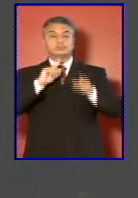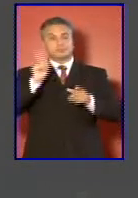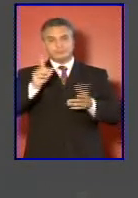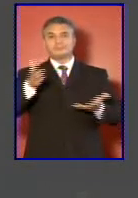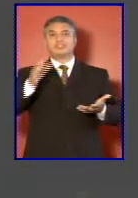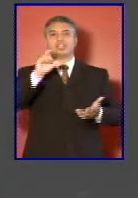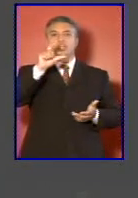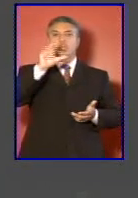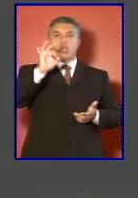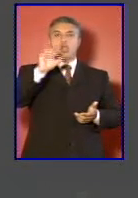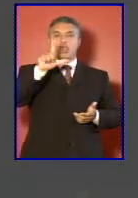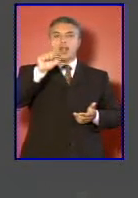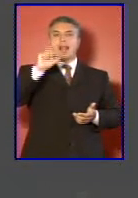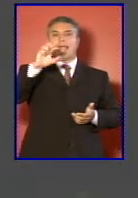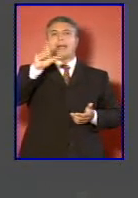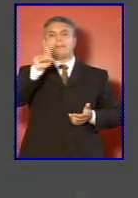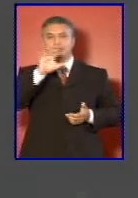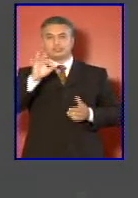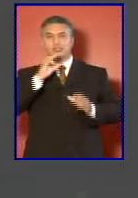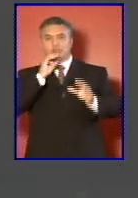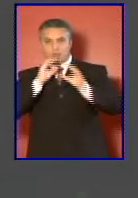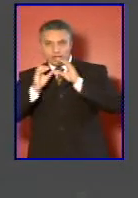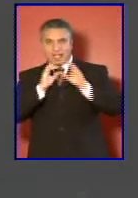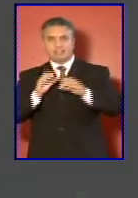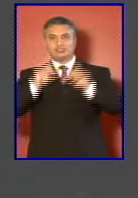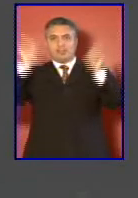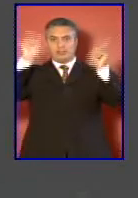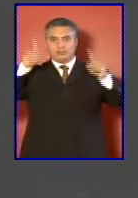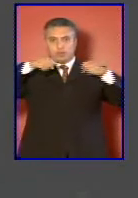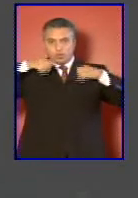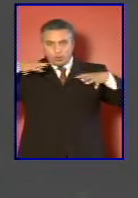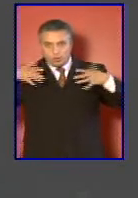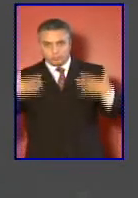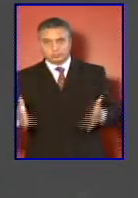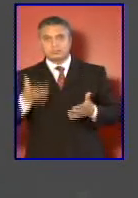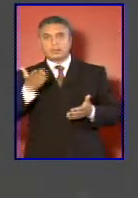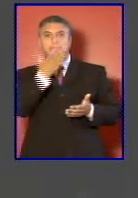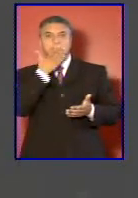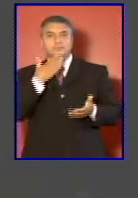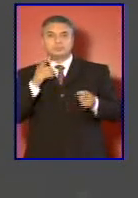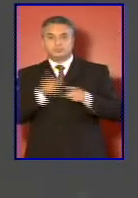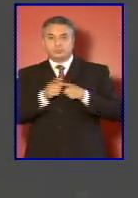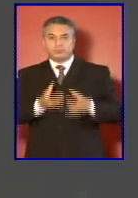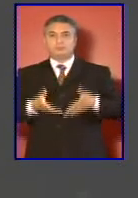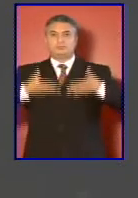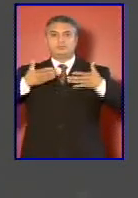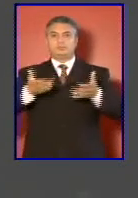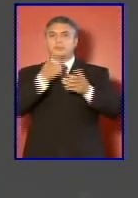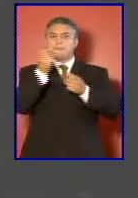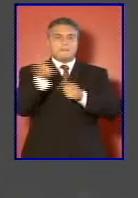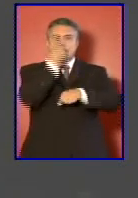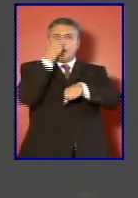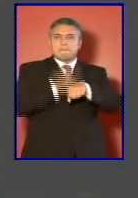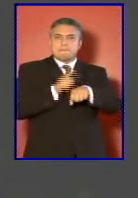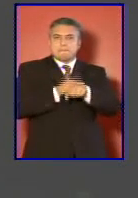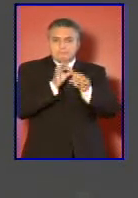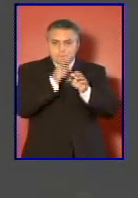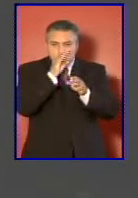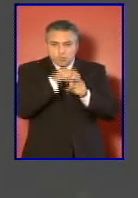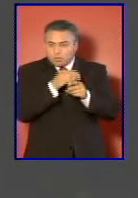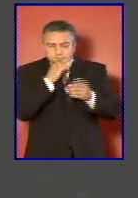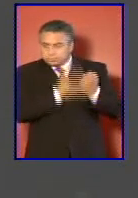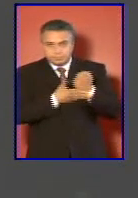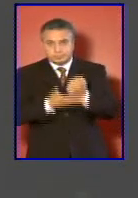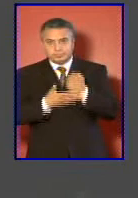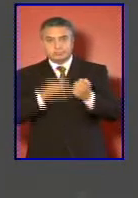colapso de las comunicaciones de la generación de energía y de la capacidad de dar una respuesta orgánica a los primeros momentos por